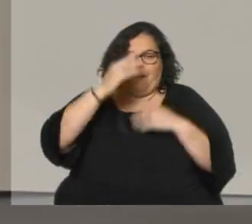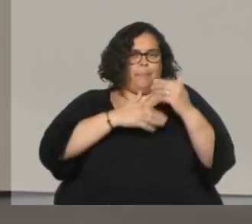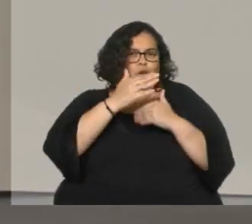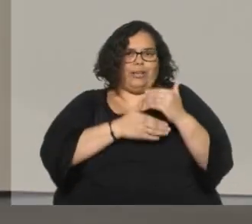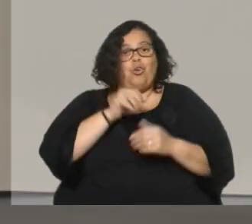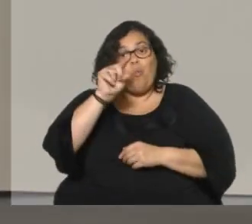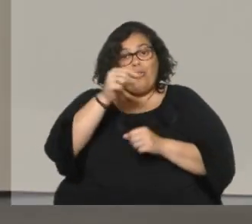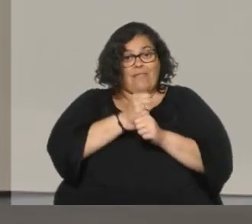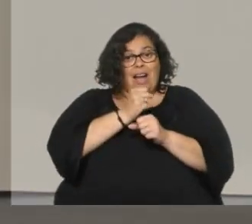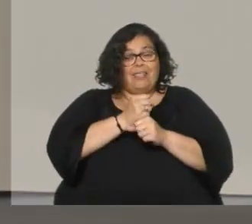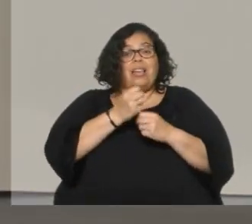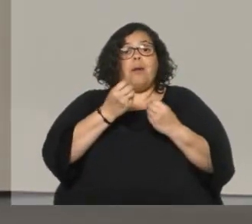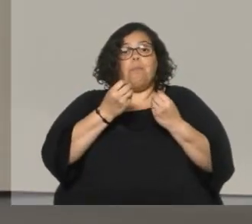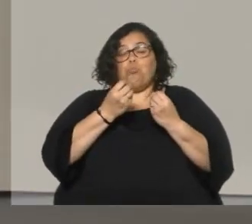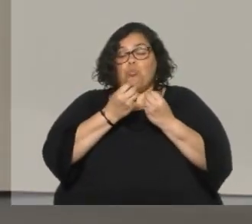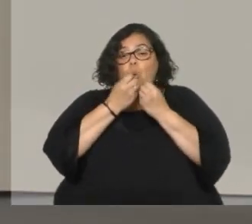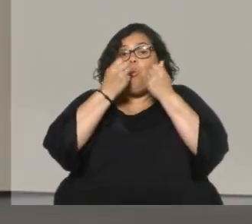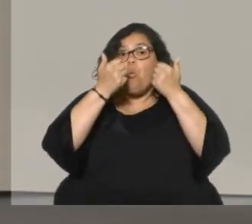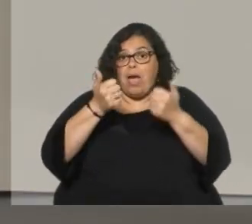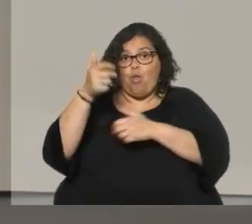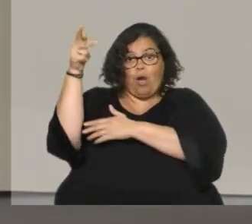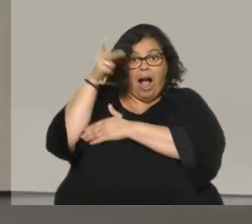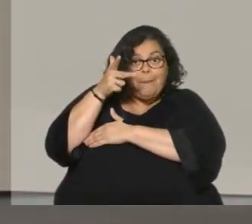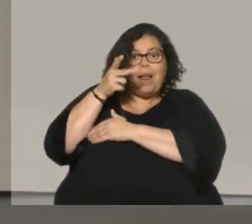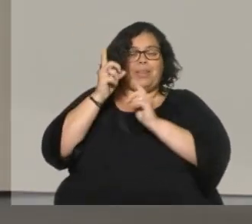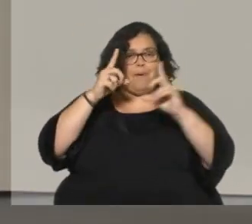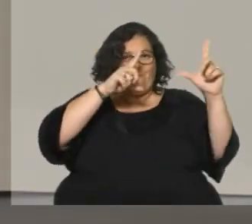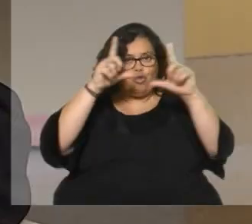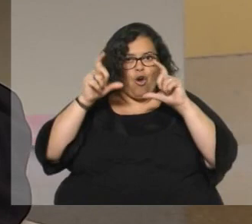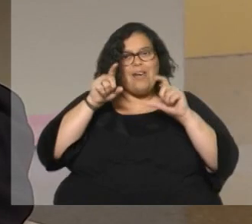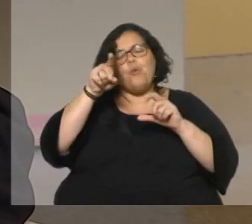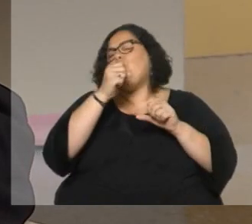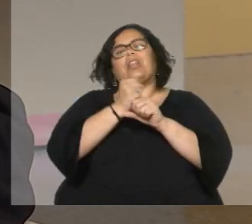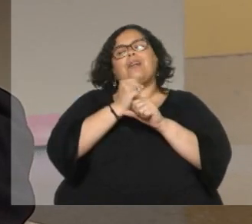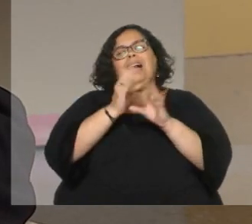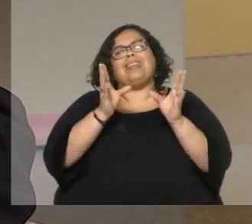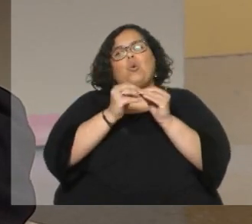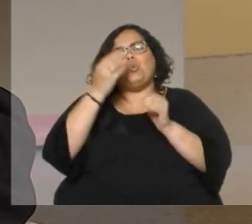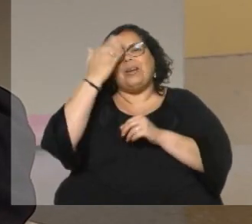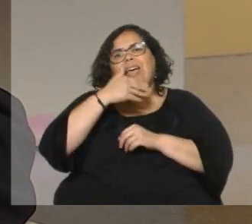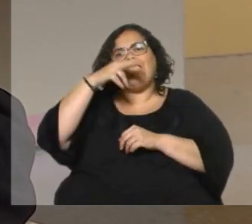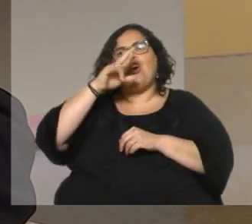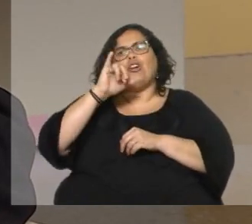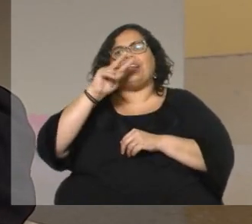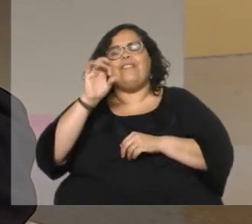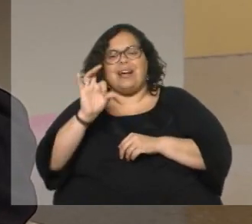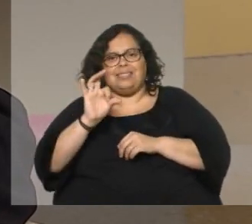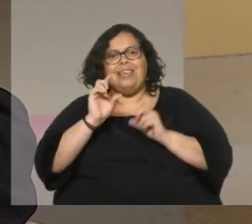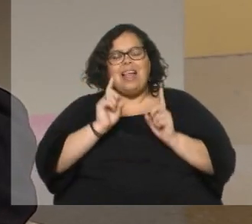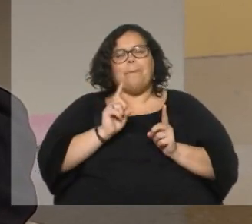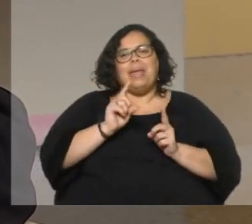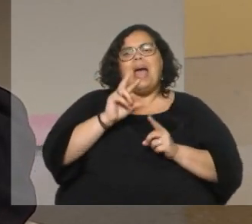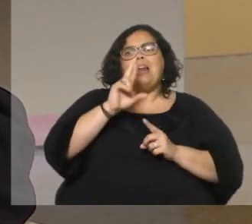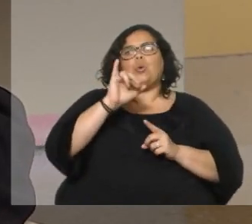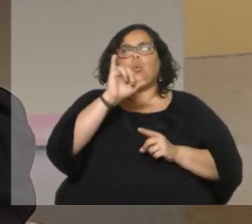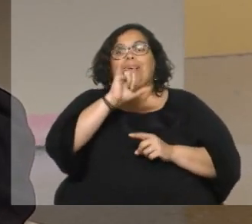grandes fotógrafos grandes cameramen debías haber trabajado con el Negro Rivas como no, por supuesto y Eduardo Ruiz y Eduardo Ruiz también